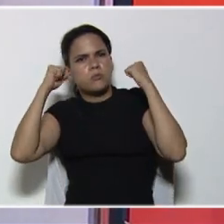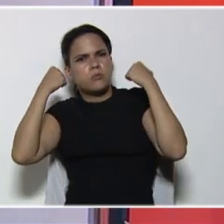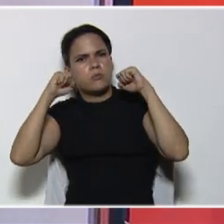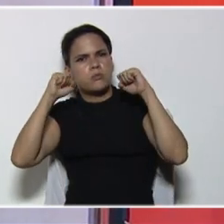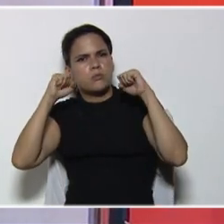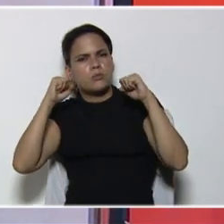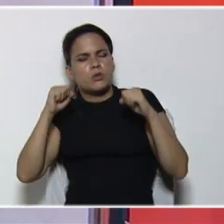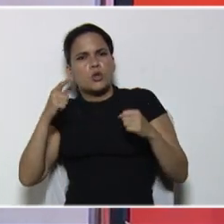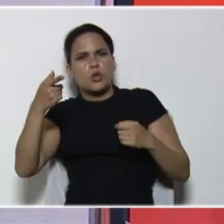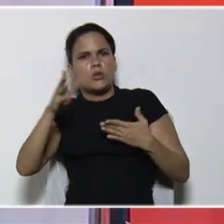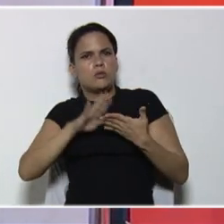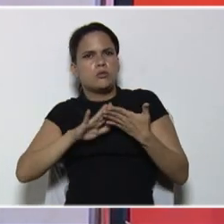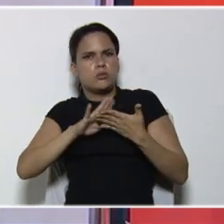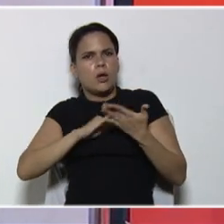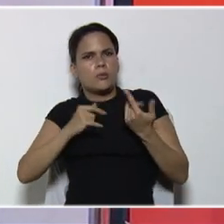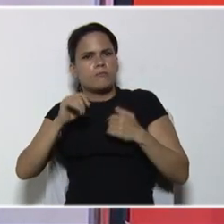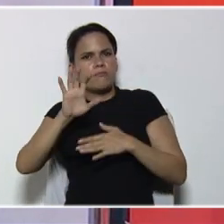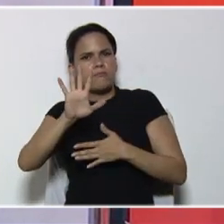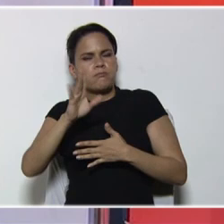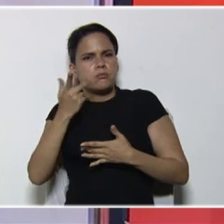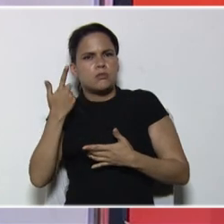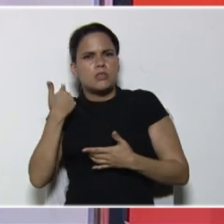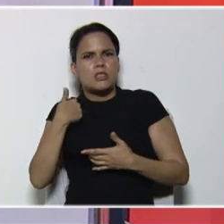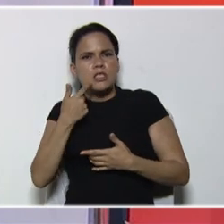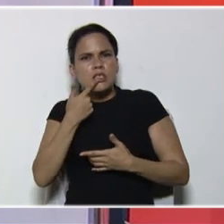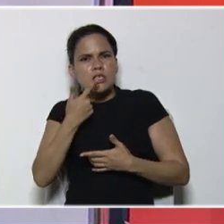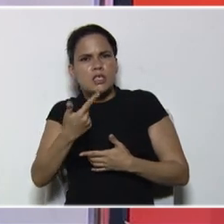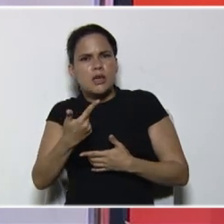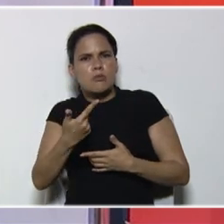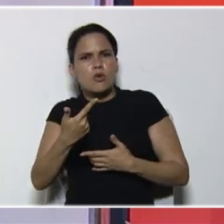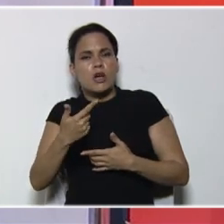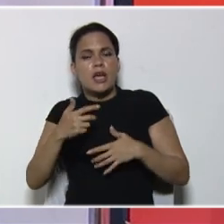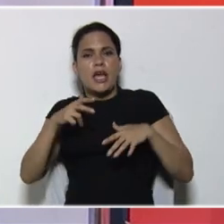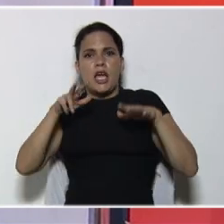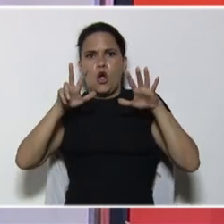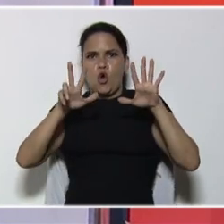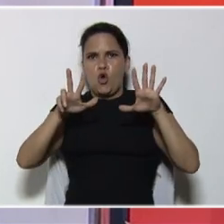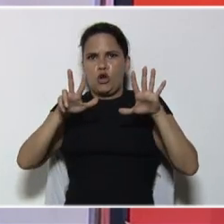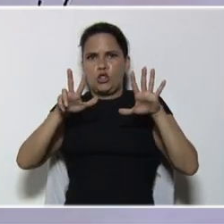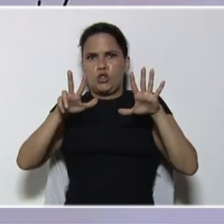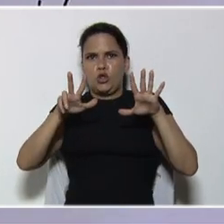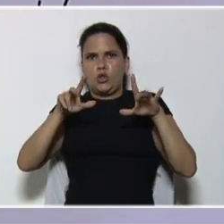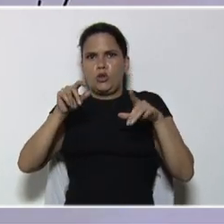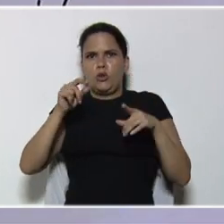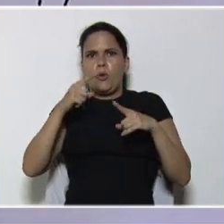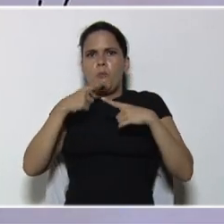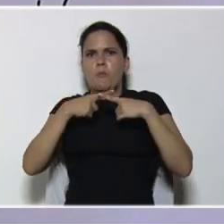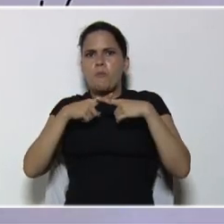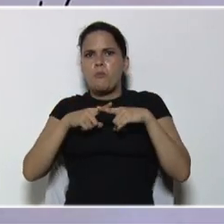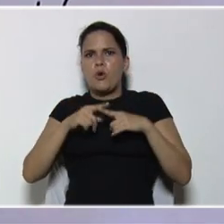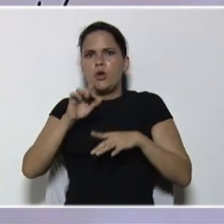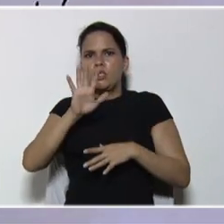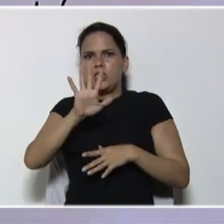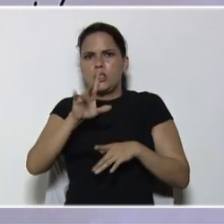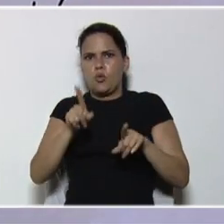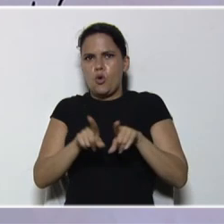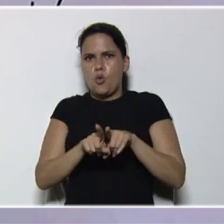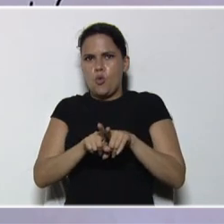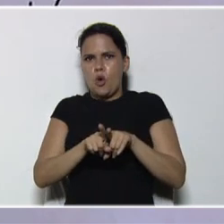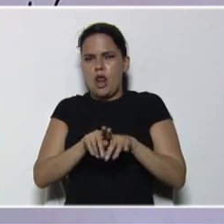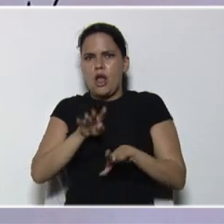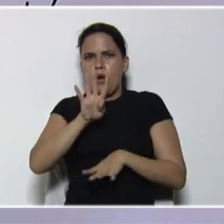con este resultado, 5, tendríamos que 8x5 es igual a 40,